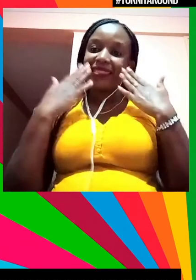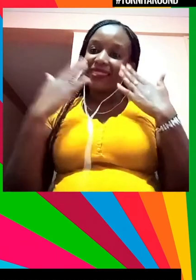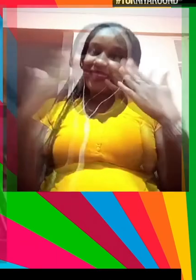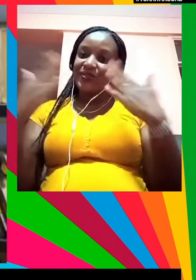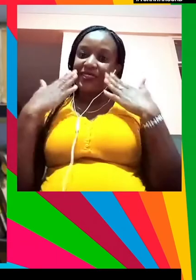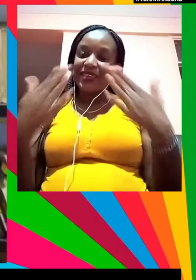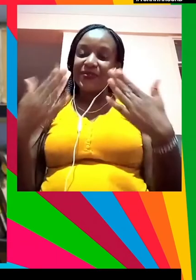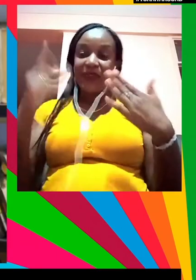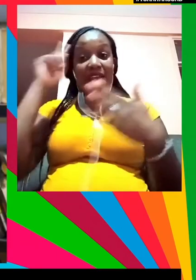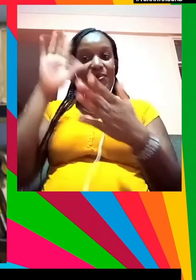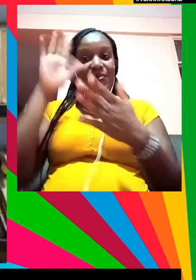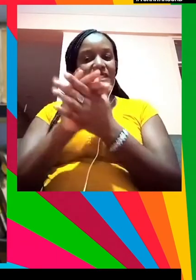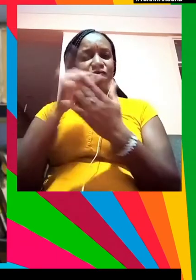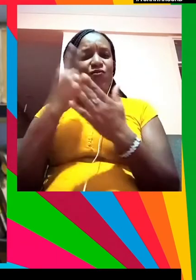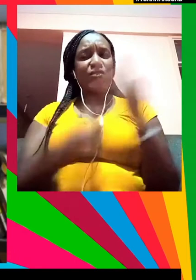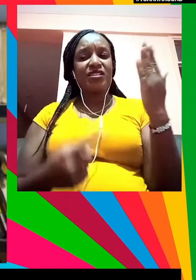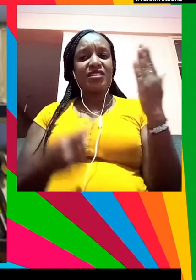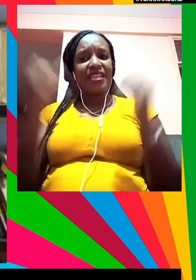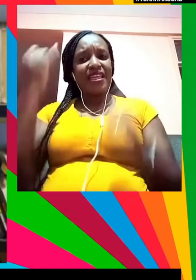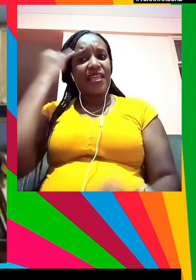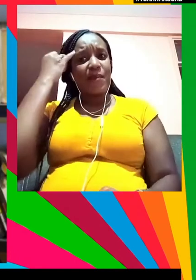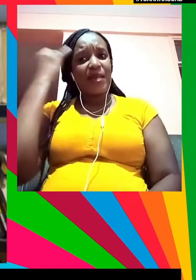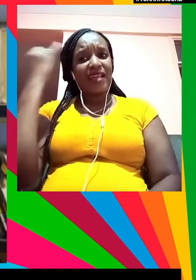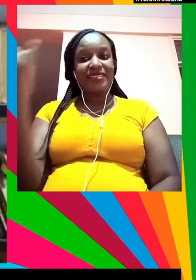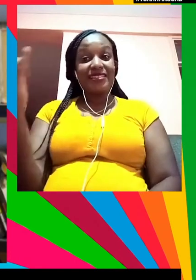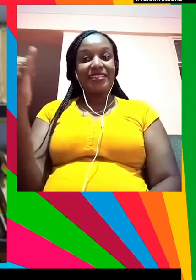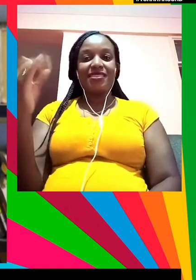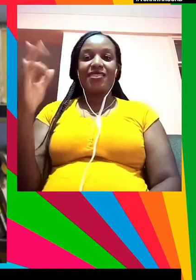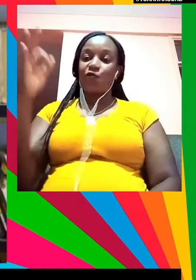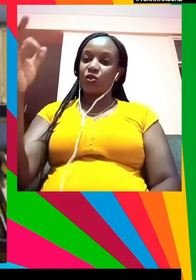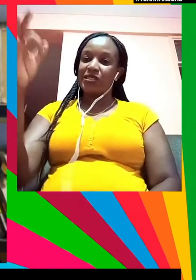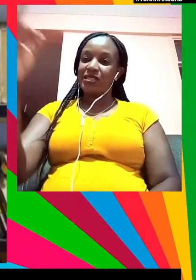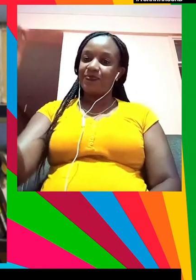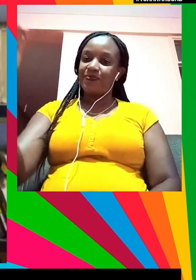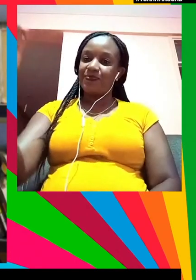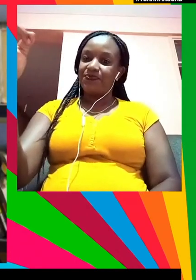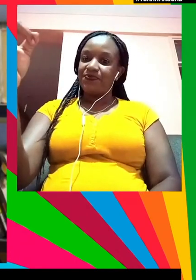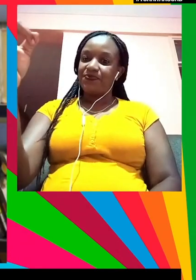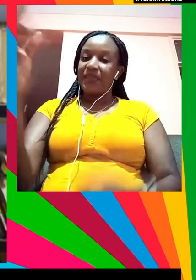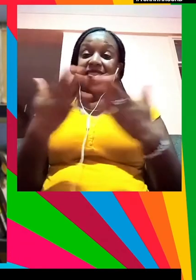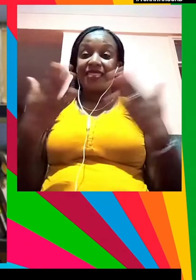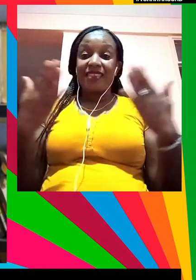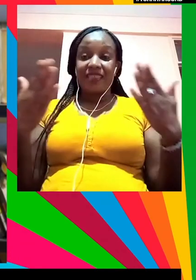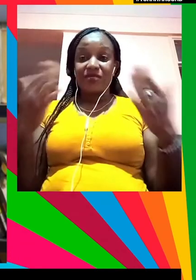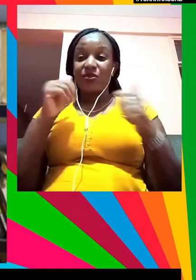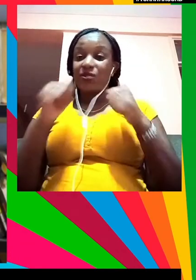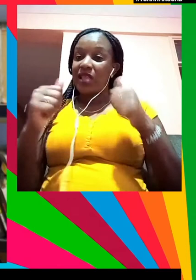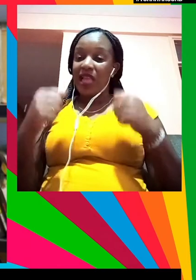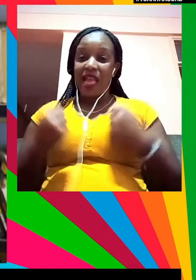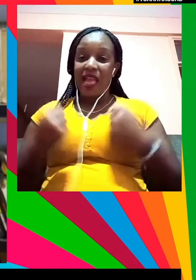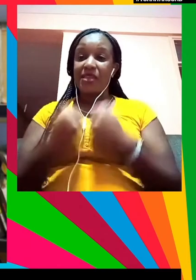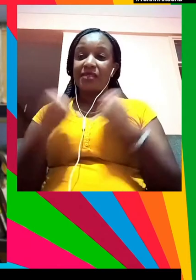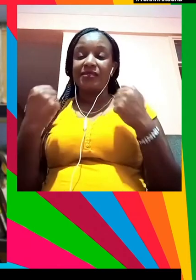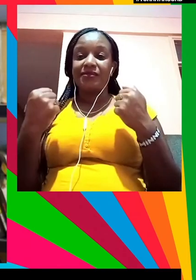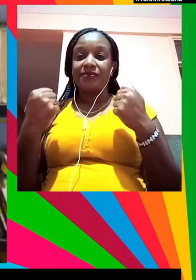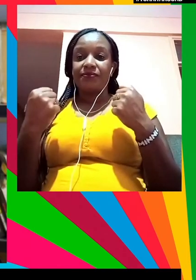Yo creo que imaginar el futuro y pensar sobre él en